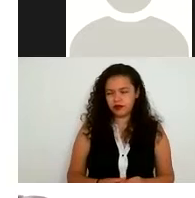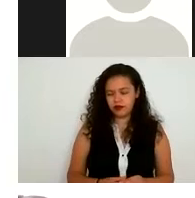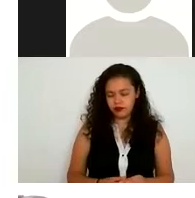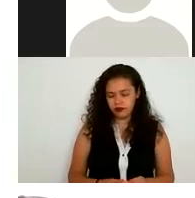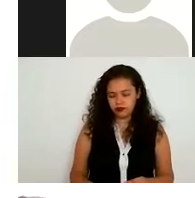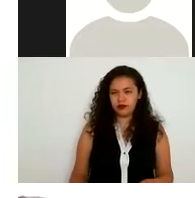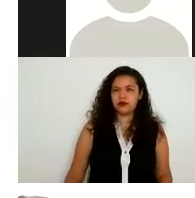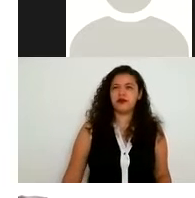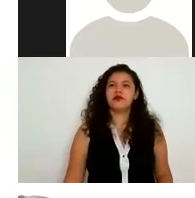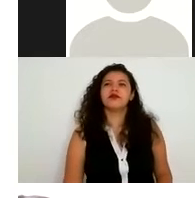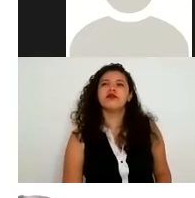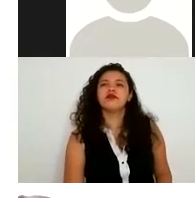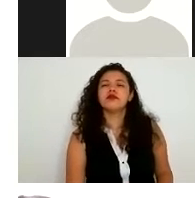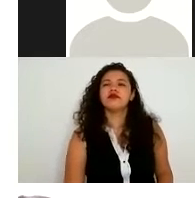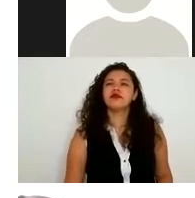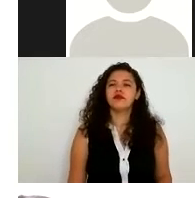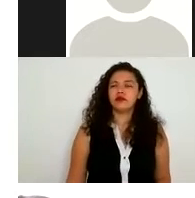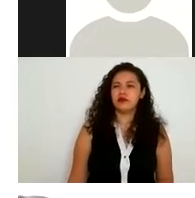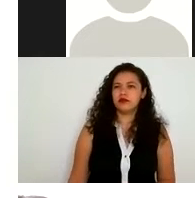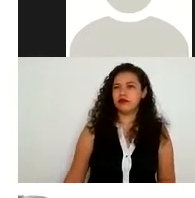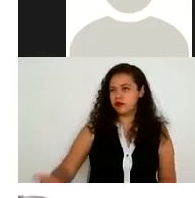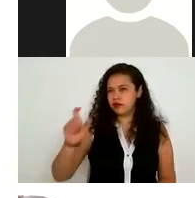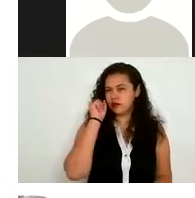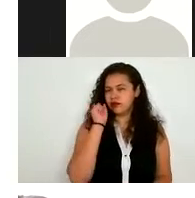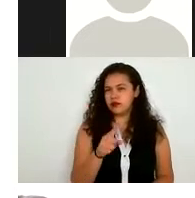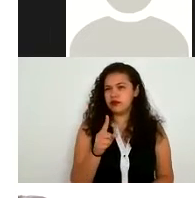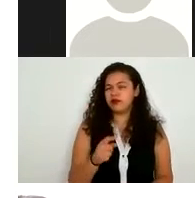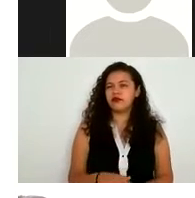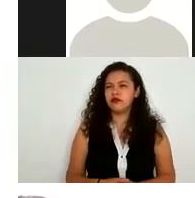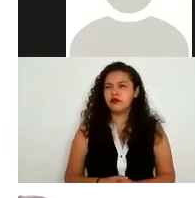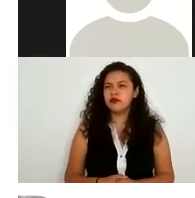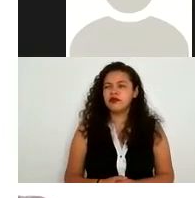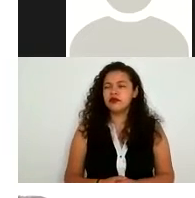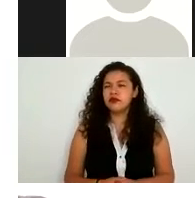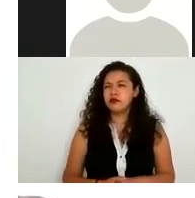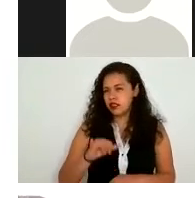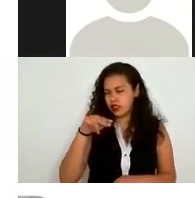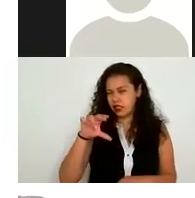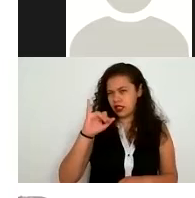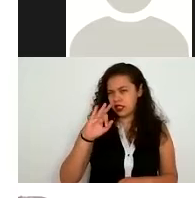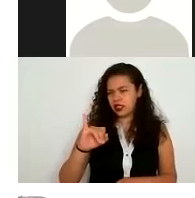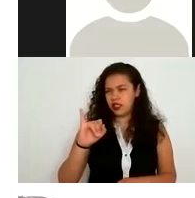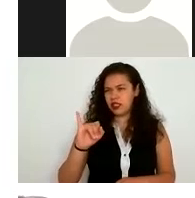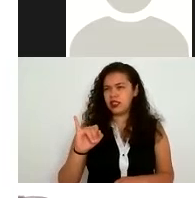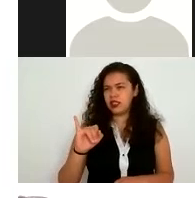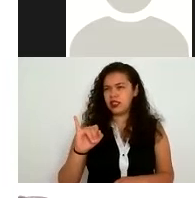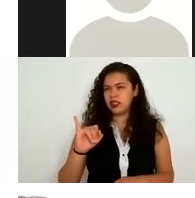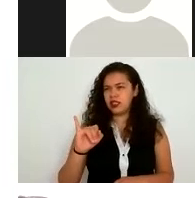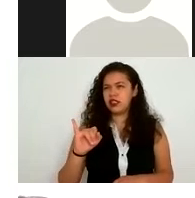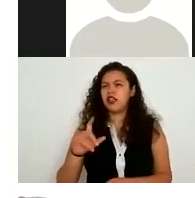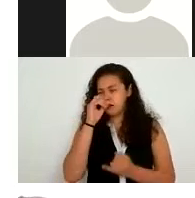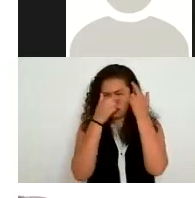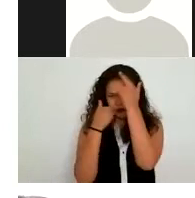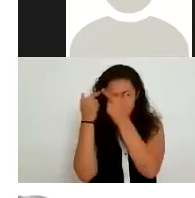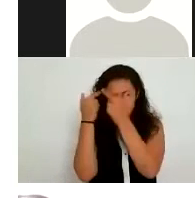este caso también las verificaciones que llega a ser el INAI es muy muy concentrada en esto de que no tengamos información de